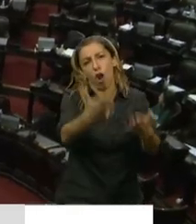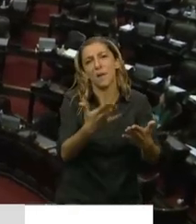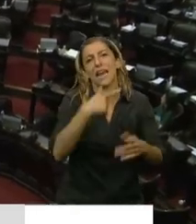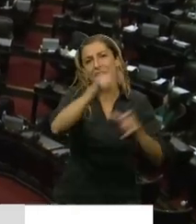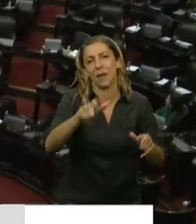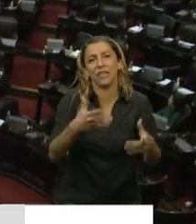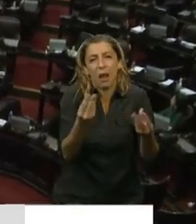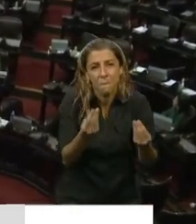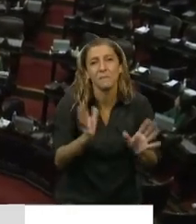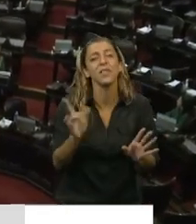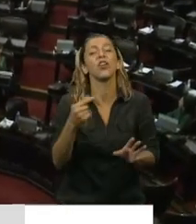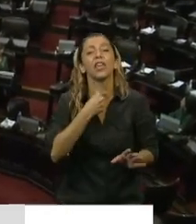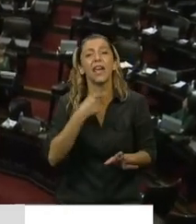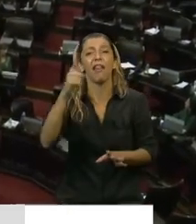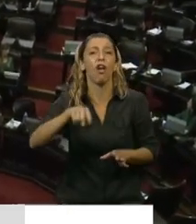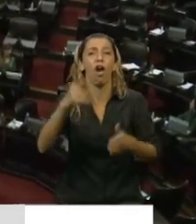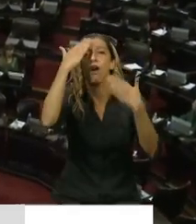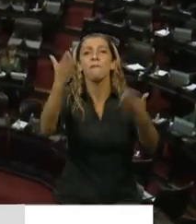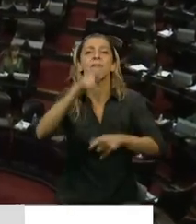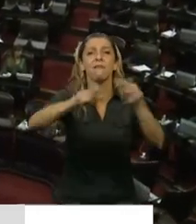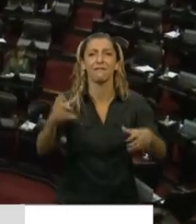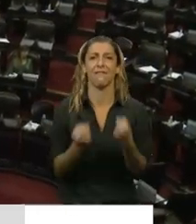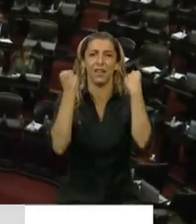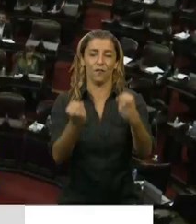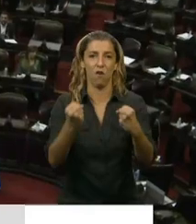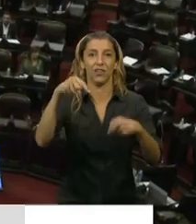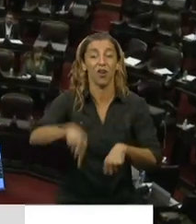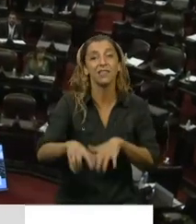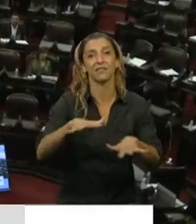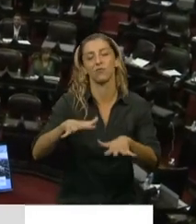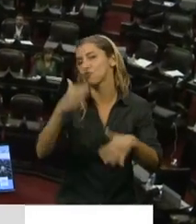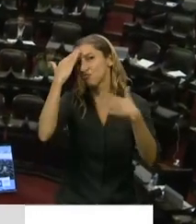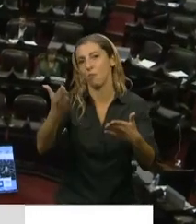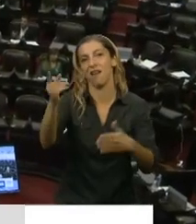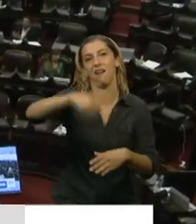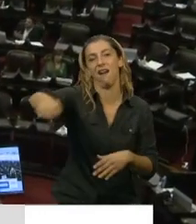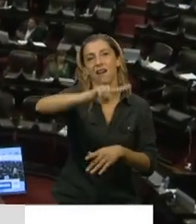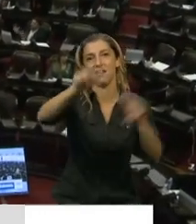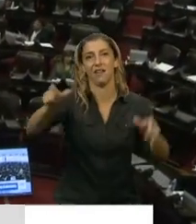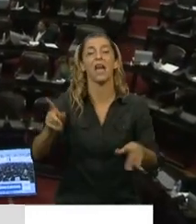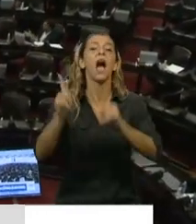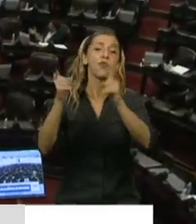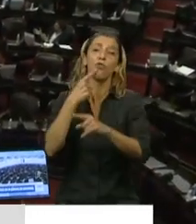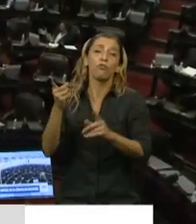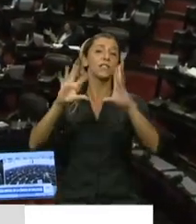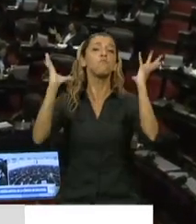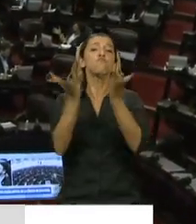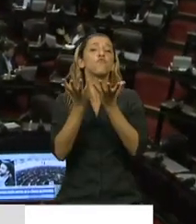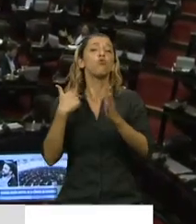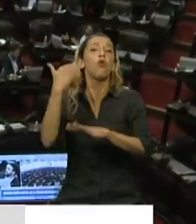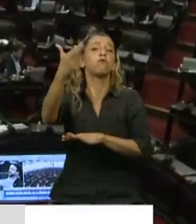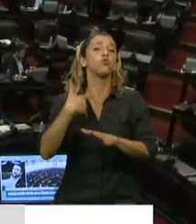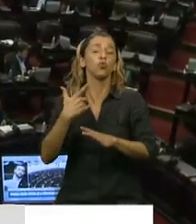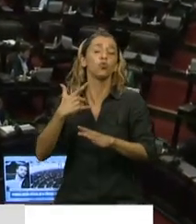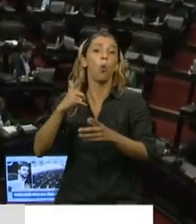pandemia. Muchos dicen que en el mundo ya nada va a ser igual a partir de esta pandemia. Yo lo que digo es que